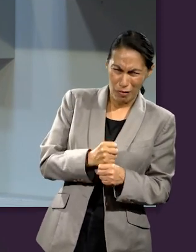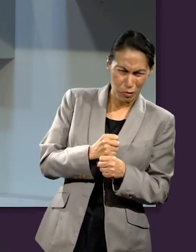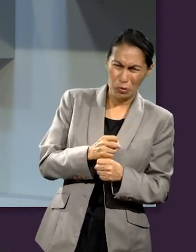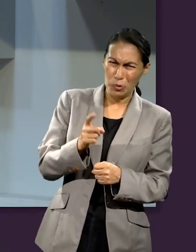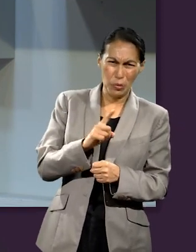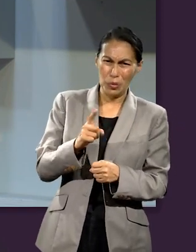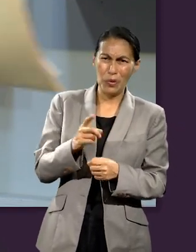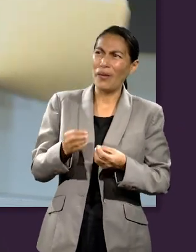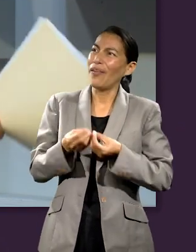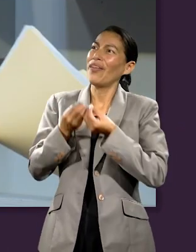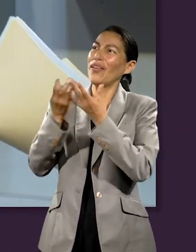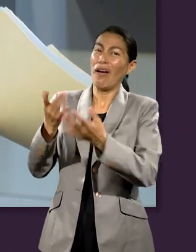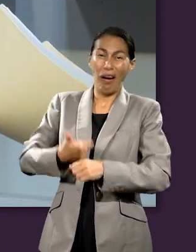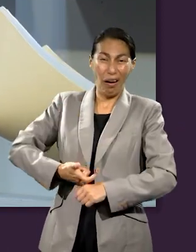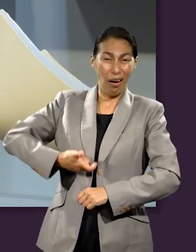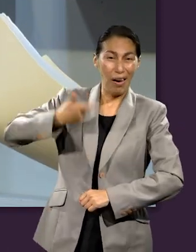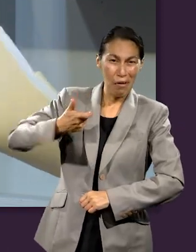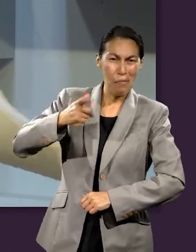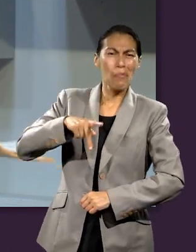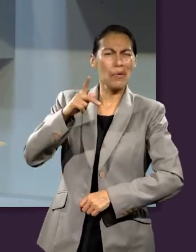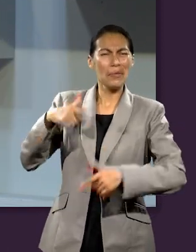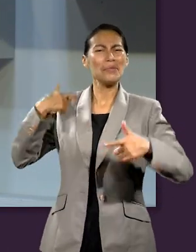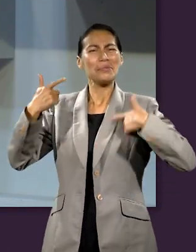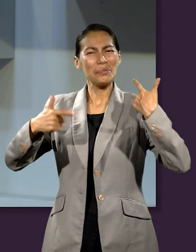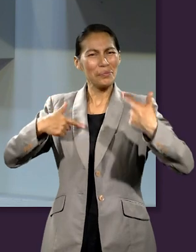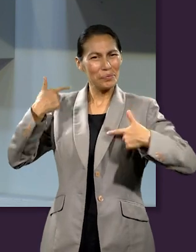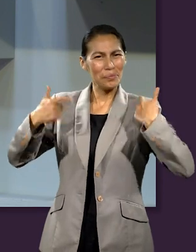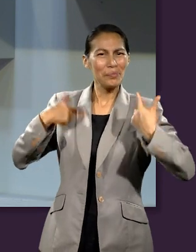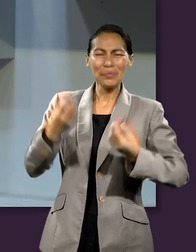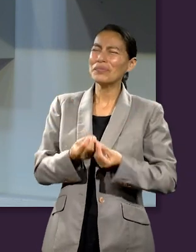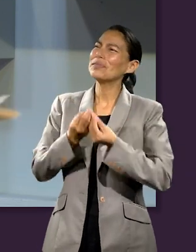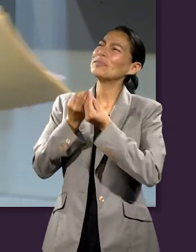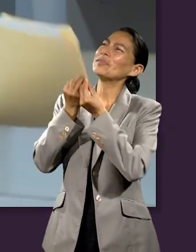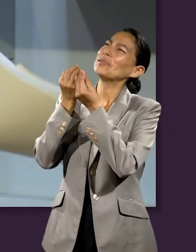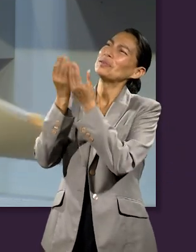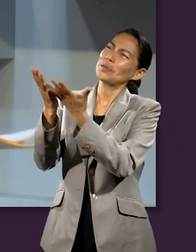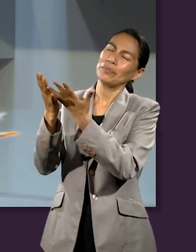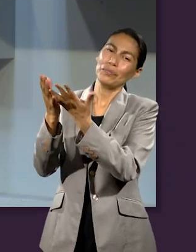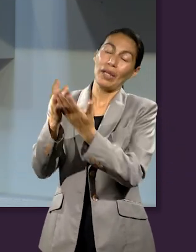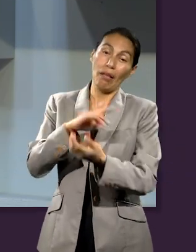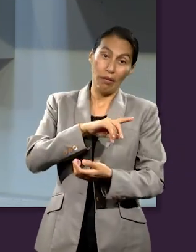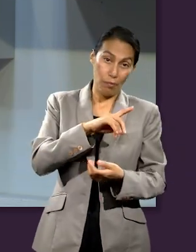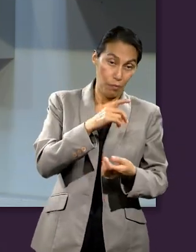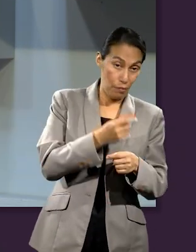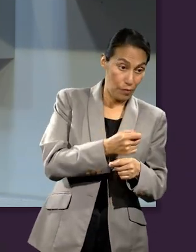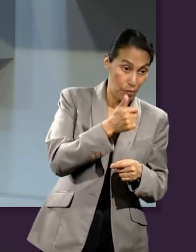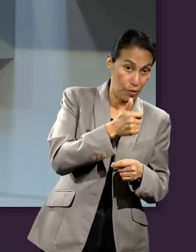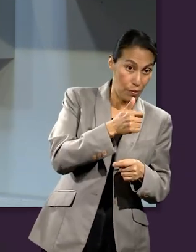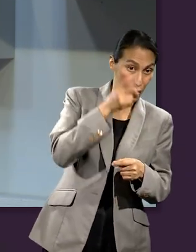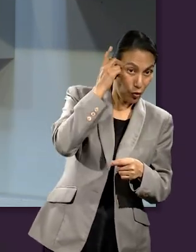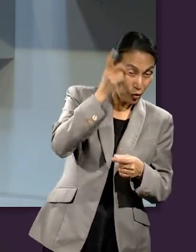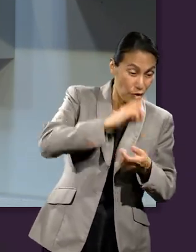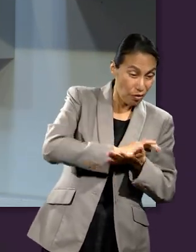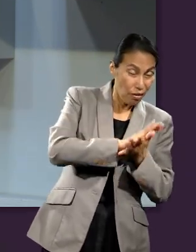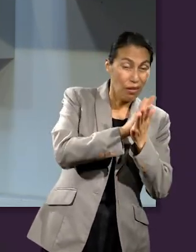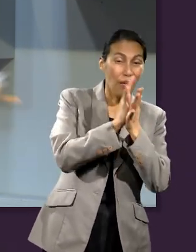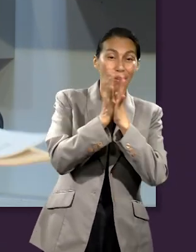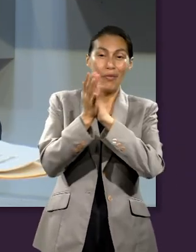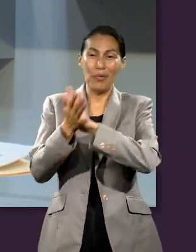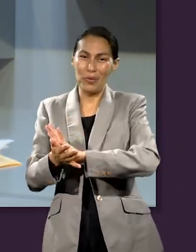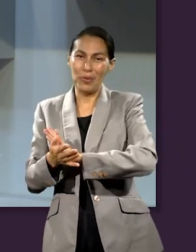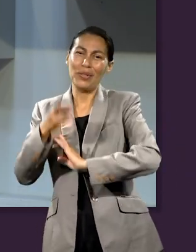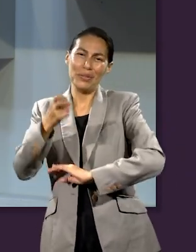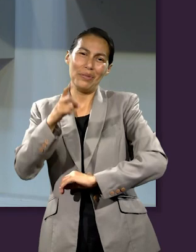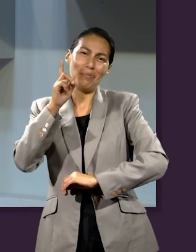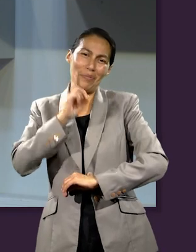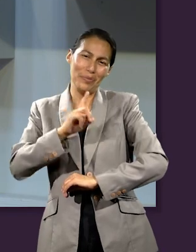un sacrificio gozoso, como dijo Abiel, pero también, como acaban de decir las señoritas, un sacrificio después de una transformación.